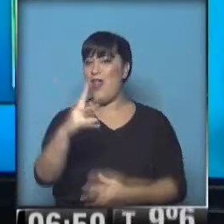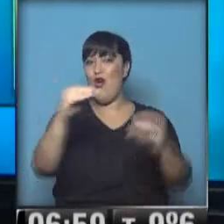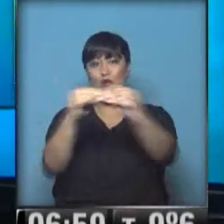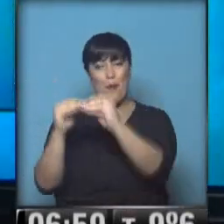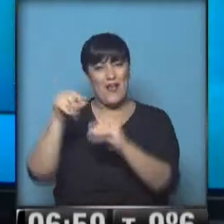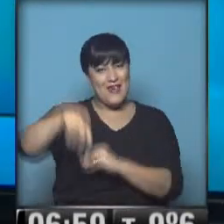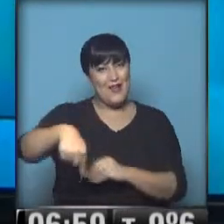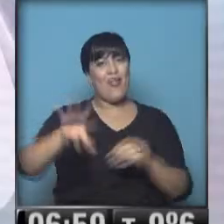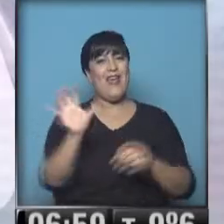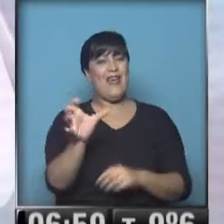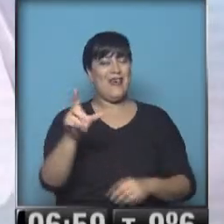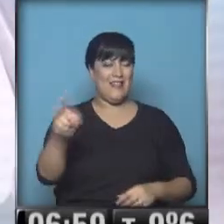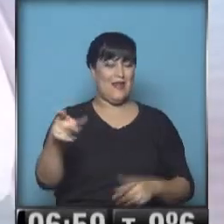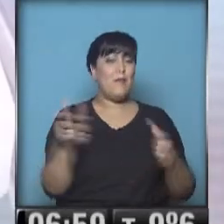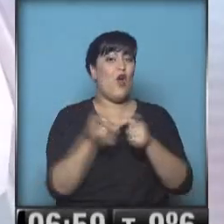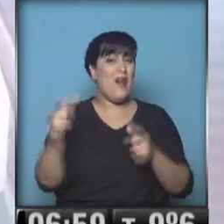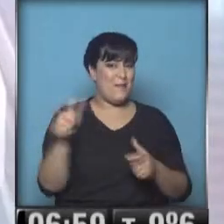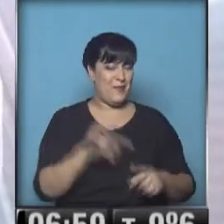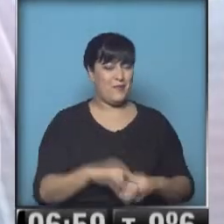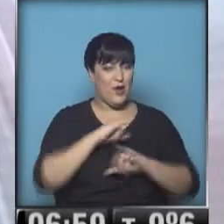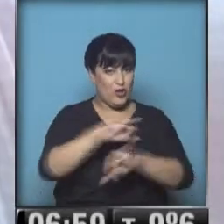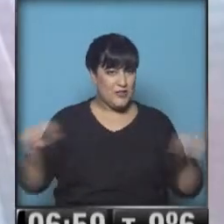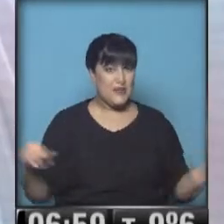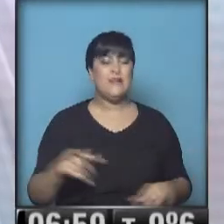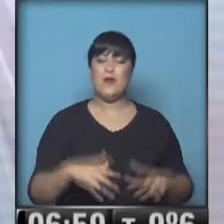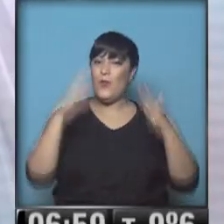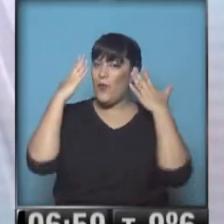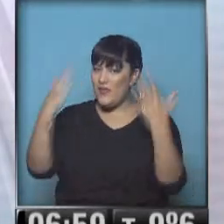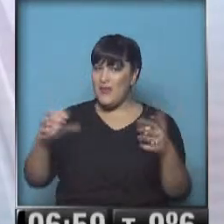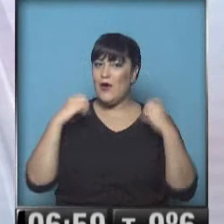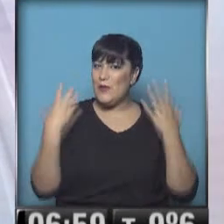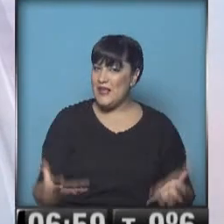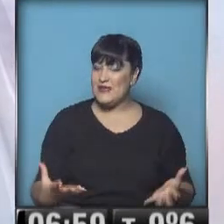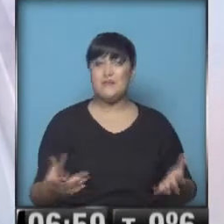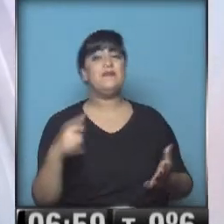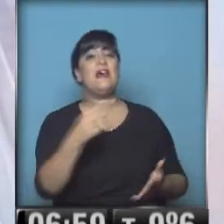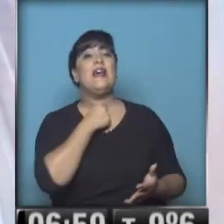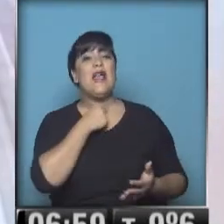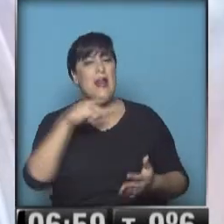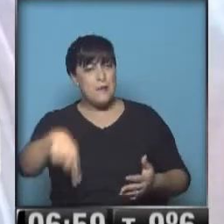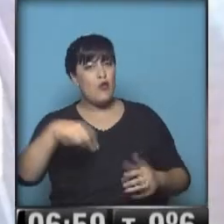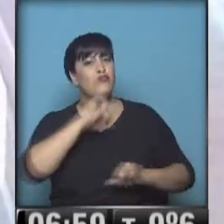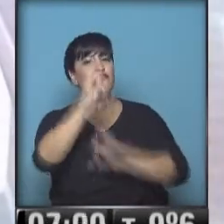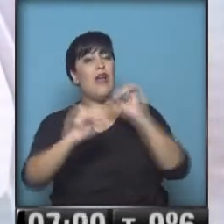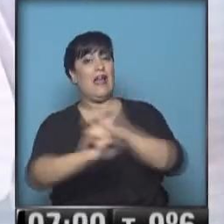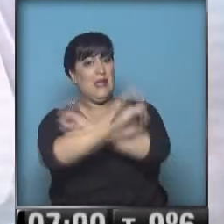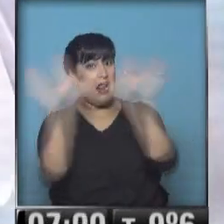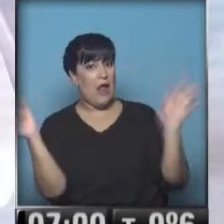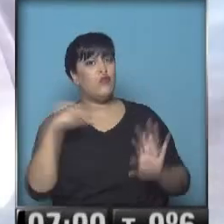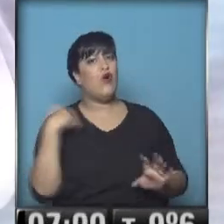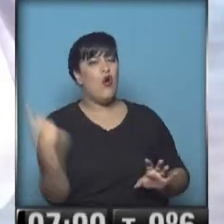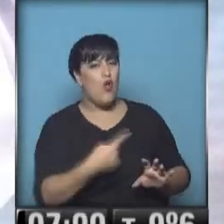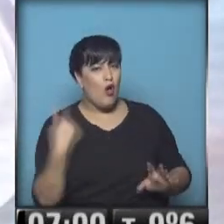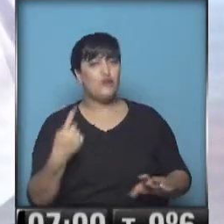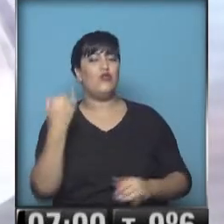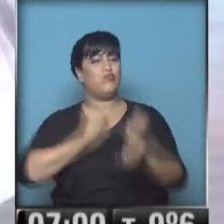de Visión 7. ¿Cómo están? Hola Lucas, ¿cómo estás? Buen día. Robert, buen día, ¿qué tal? Bueno, queremos dejar bien en claro que a pesar de que nos estás